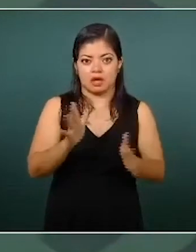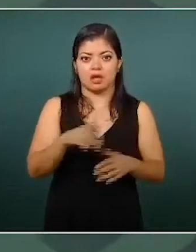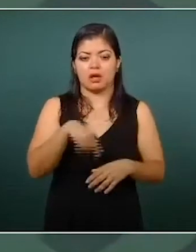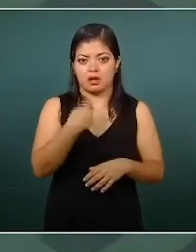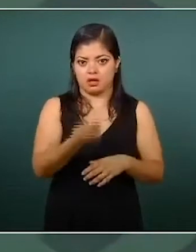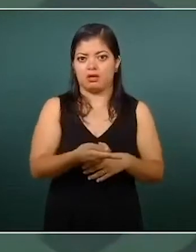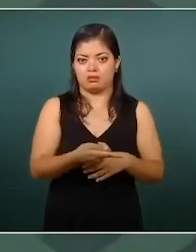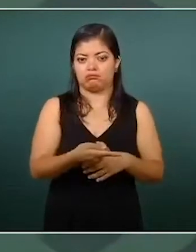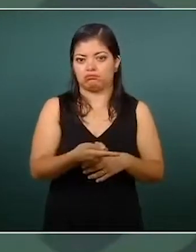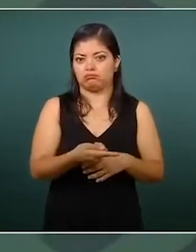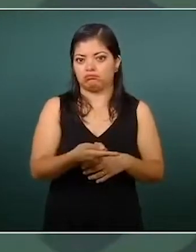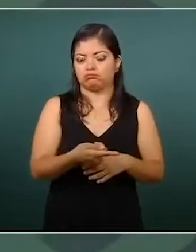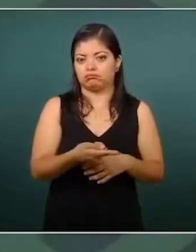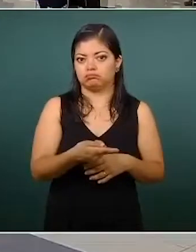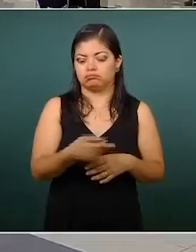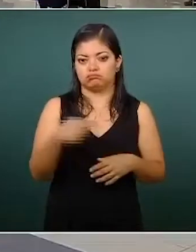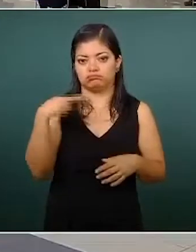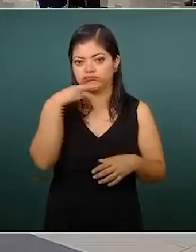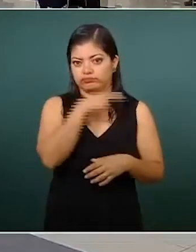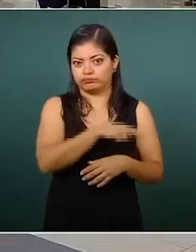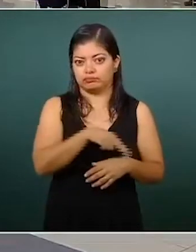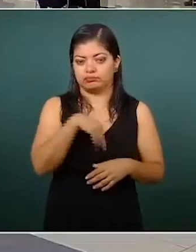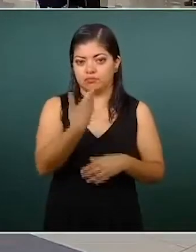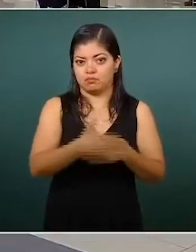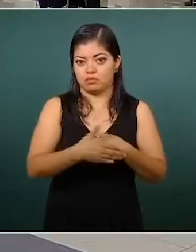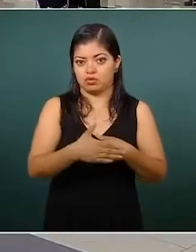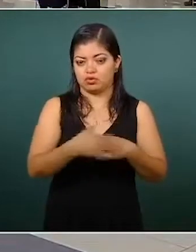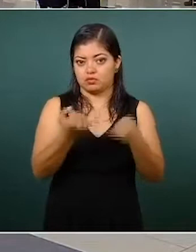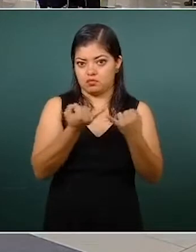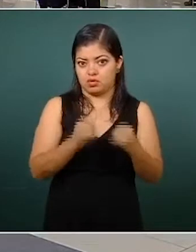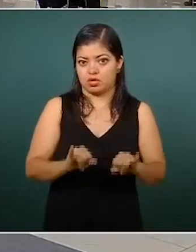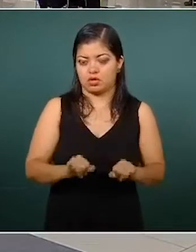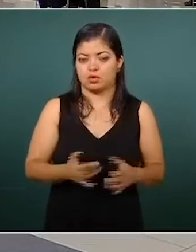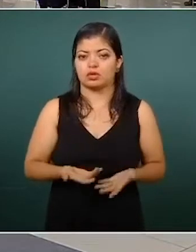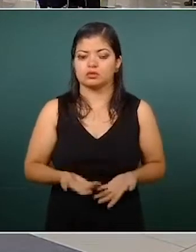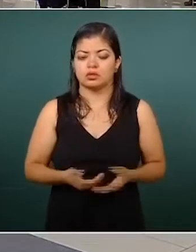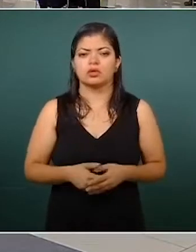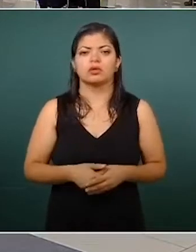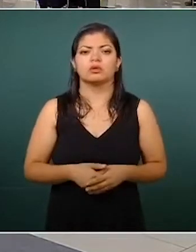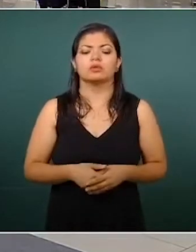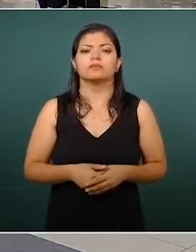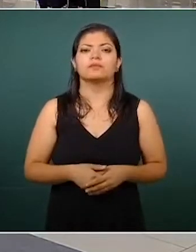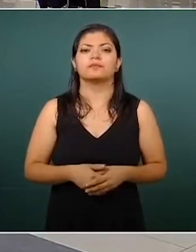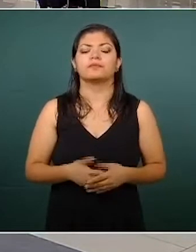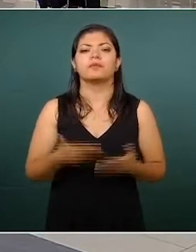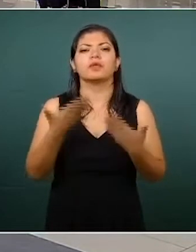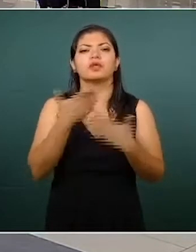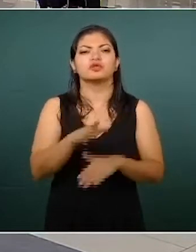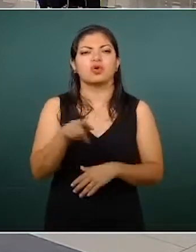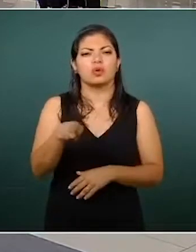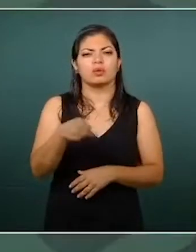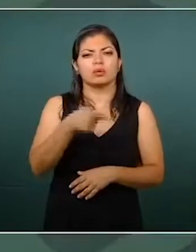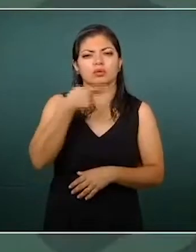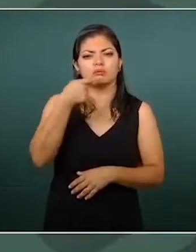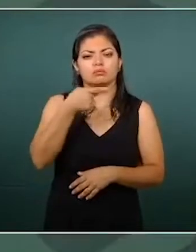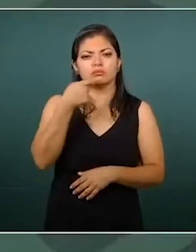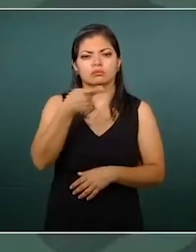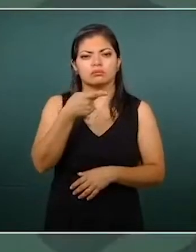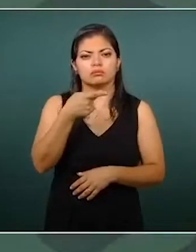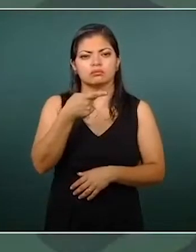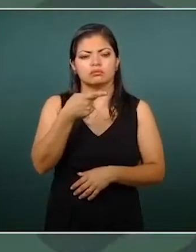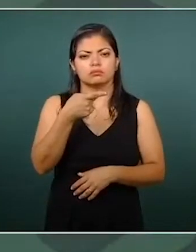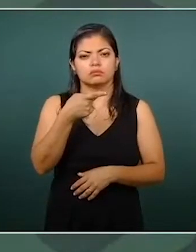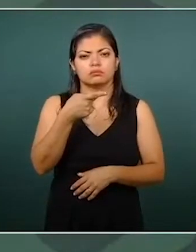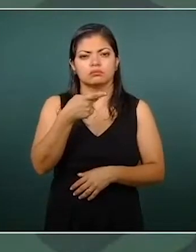a inaugurar. De acuerdo a lo que le informó el secretario de Comunicaciones y Transportes, Javier Jiménez, excluyó al gobernador Enrique